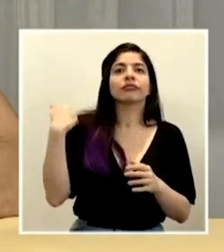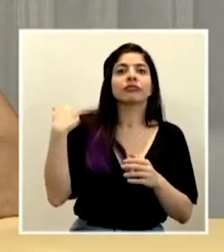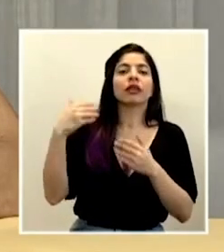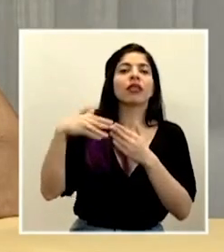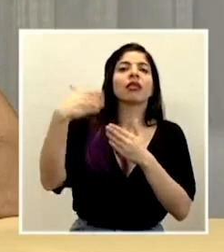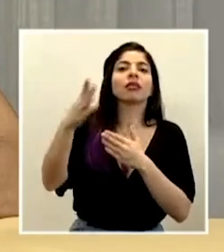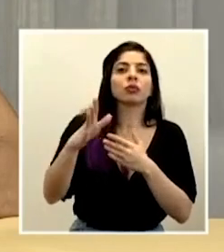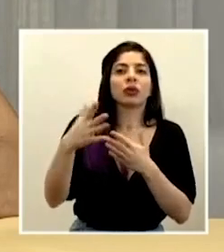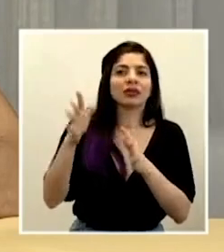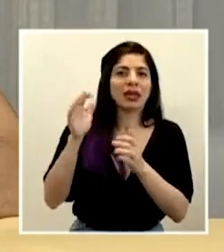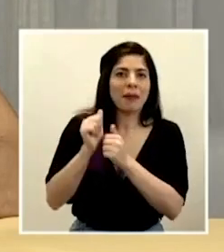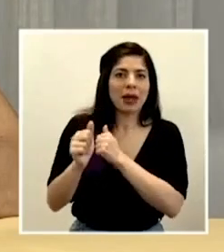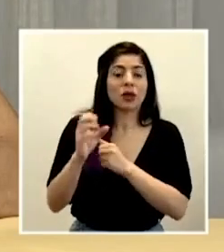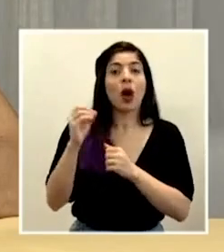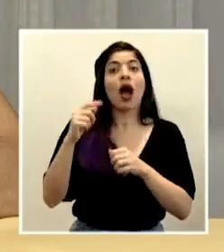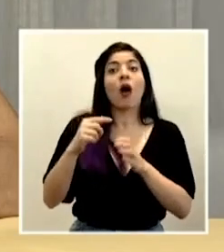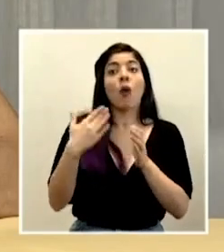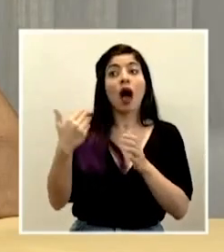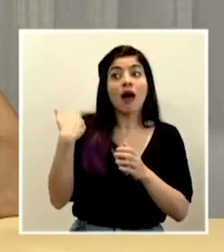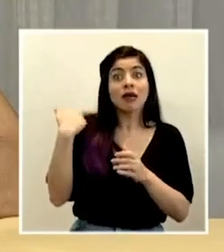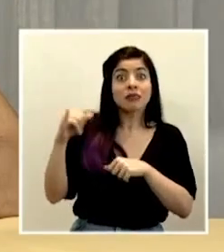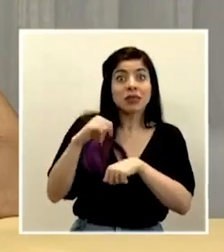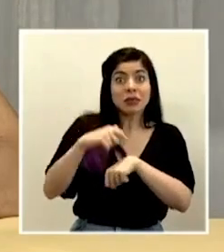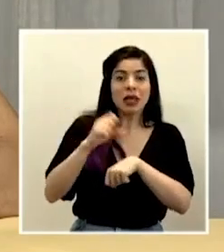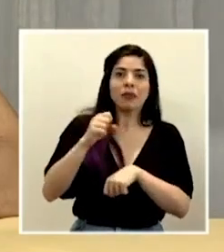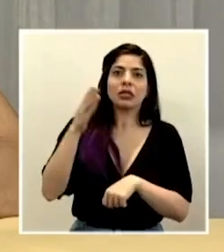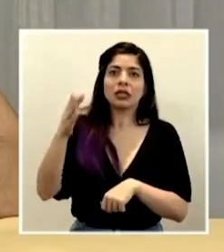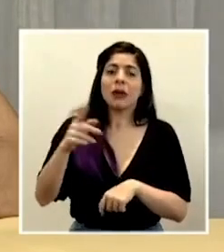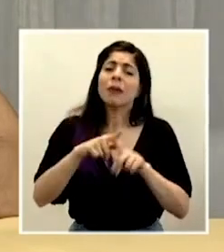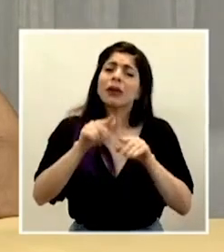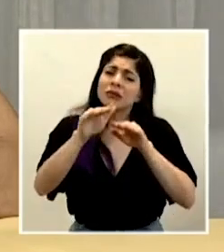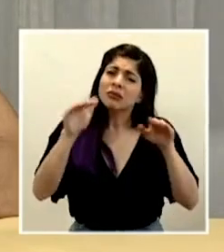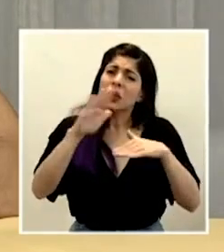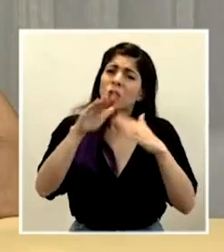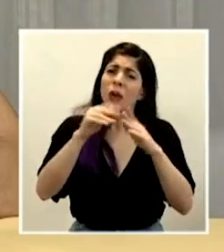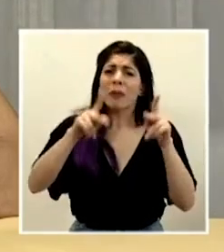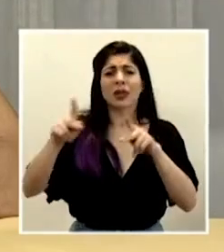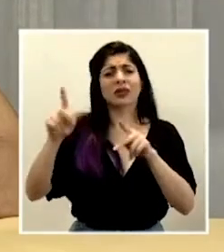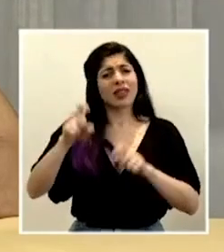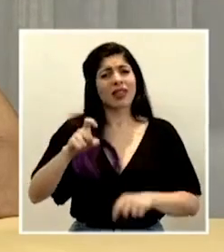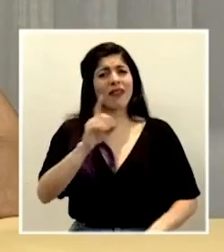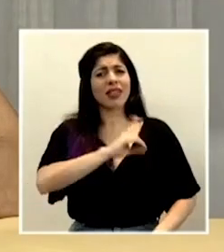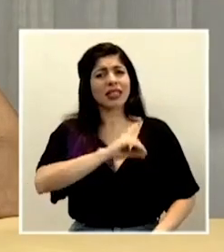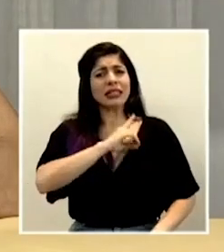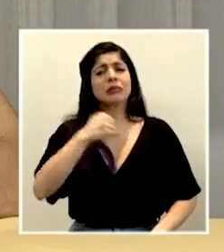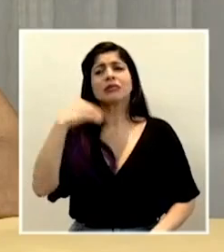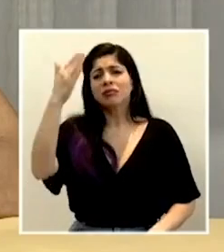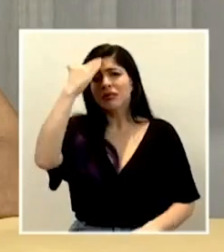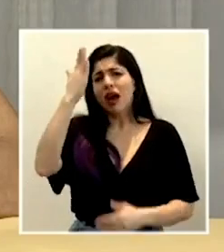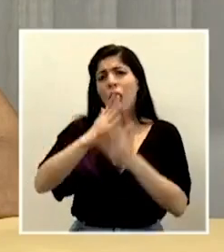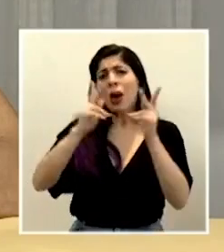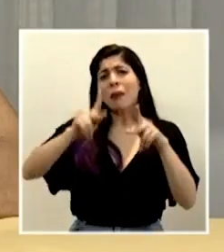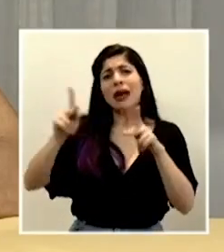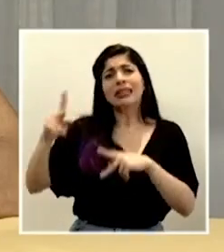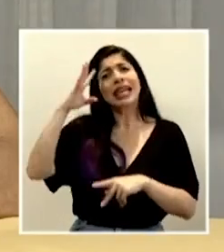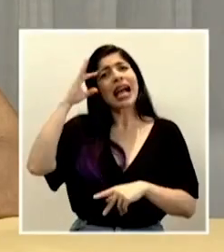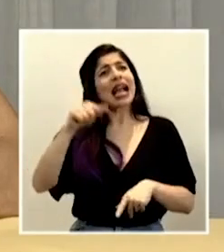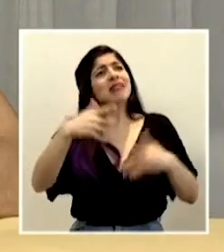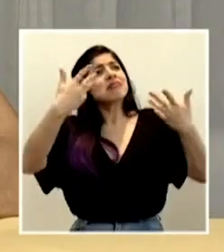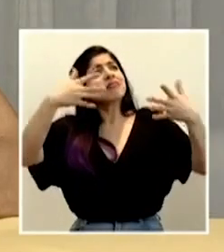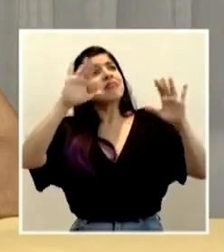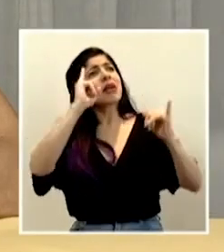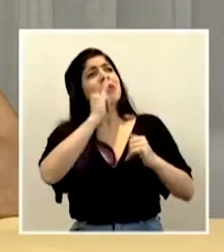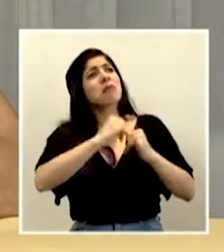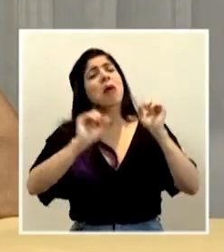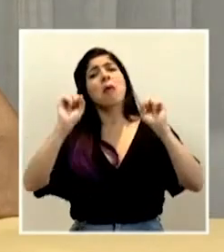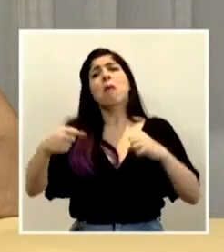realizado, pero aquí insisto a la población para que seamos disciplinados, yo sé que ya hay personas que piensan que esto se acabó y que ya